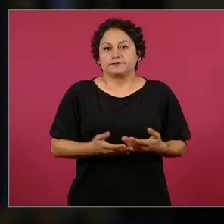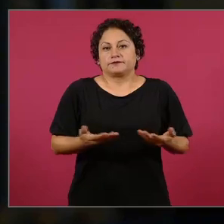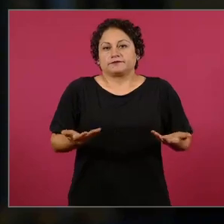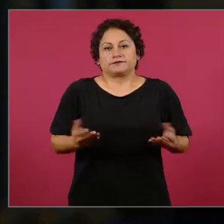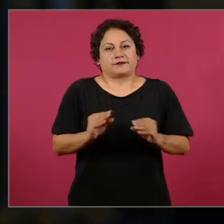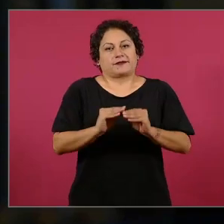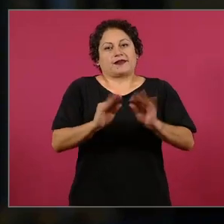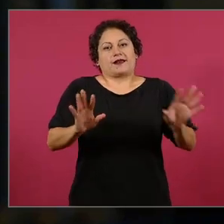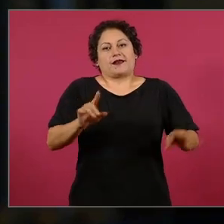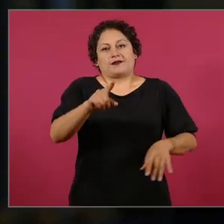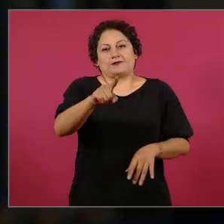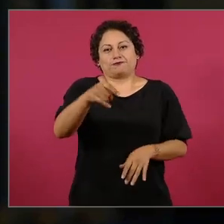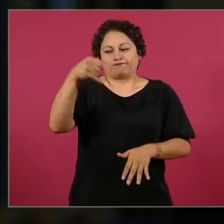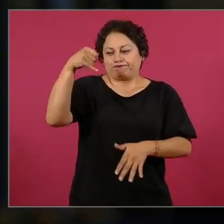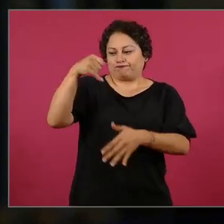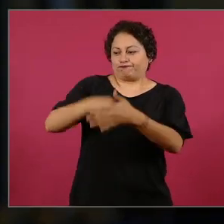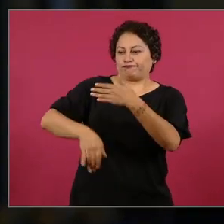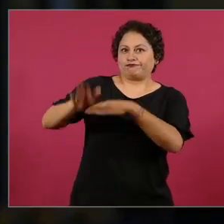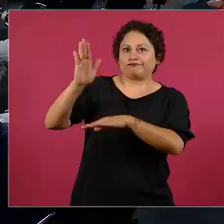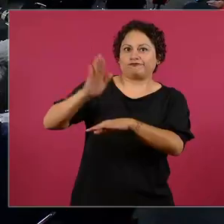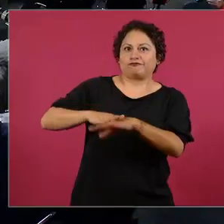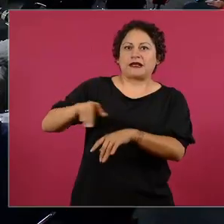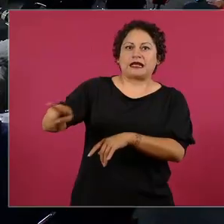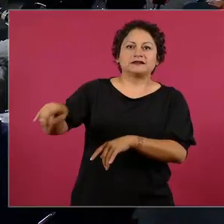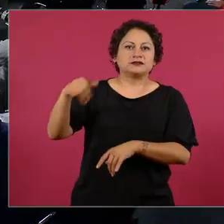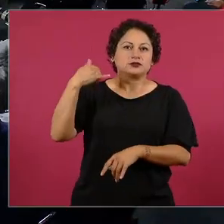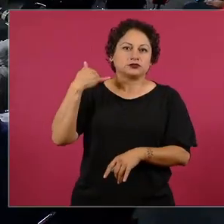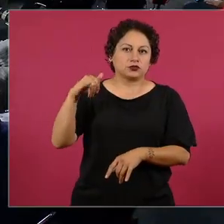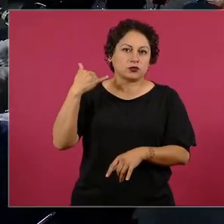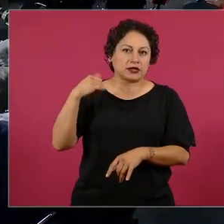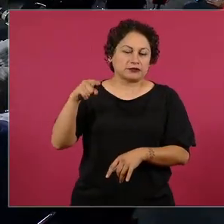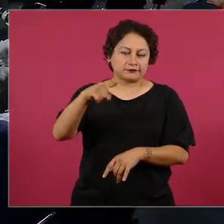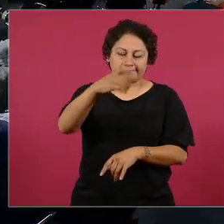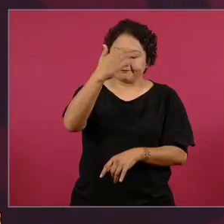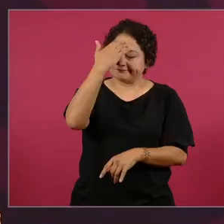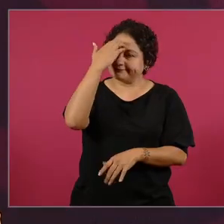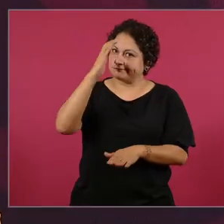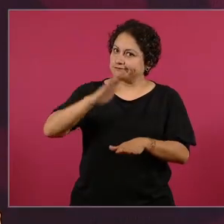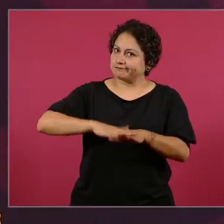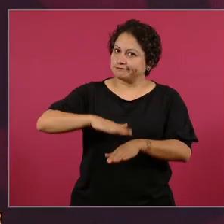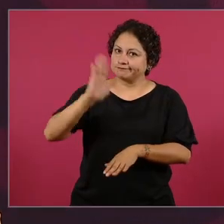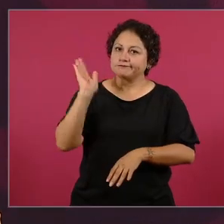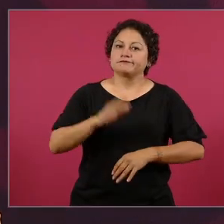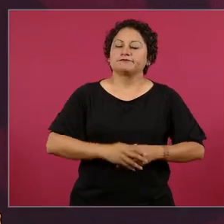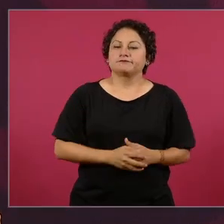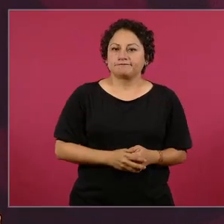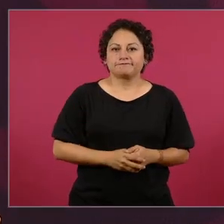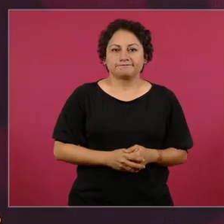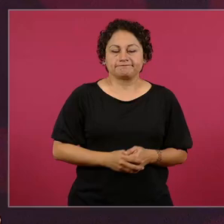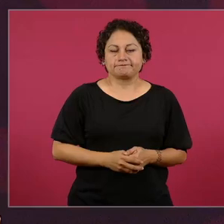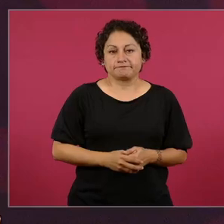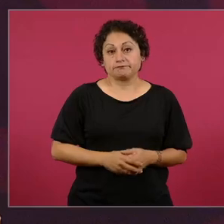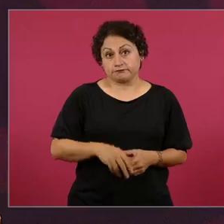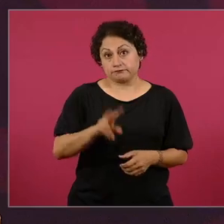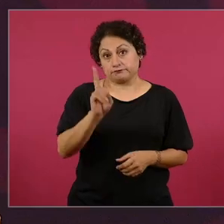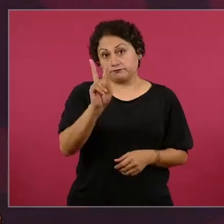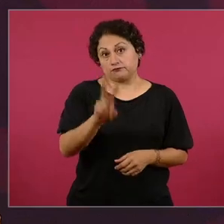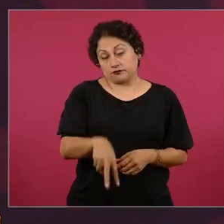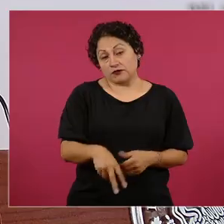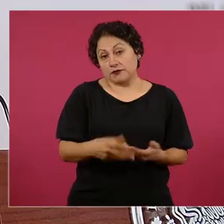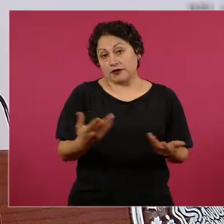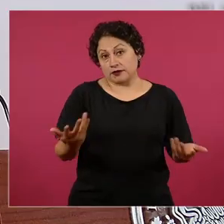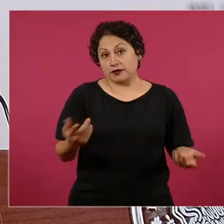Y en efecto, hemos apoyado bastante